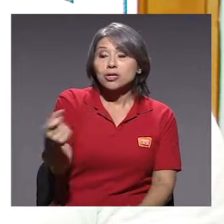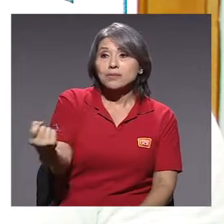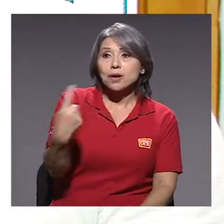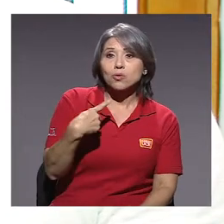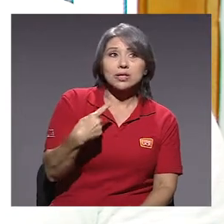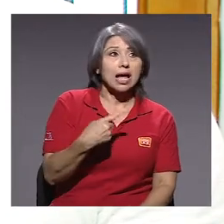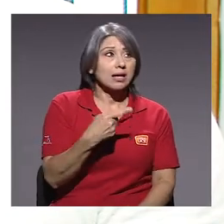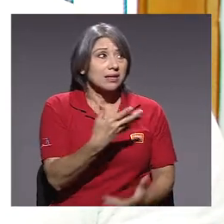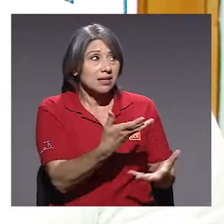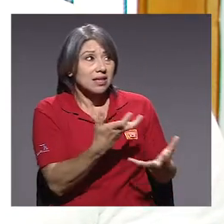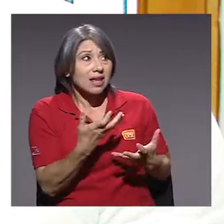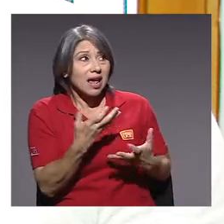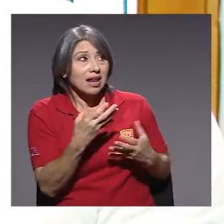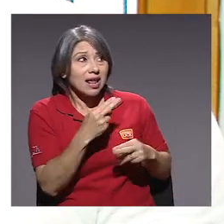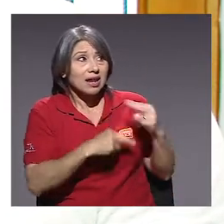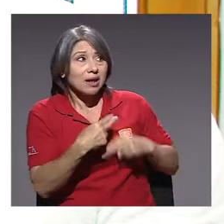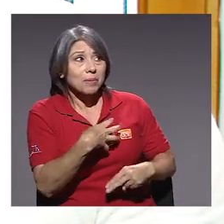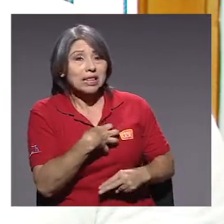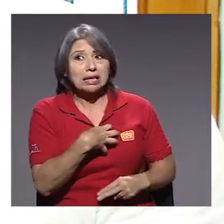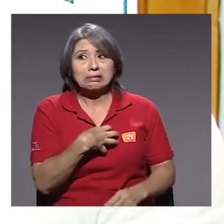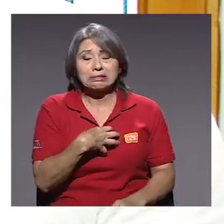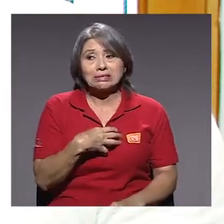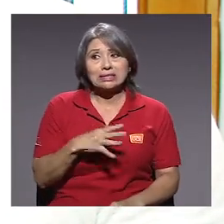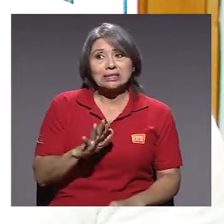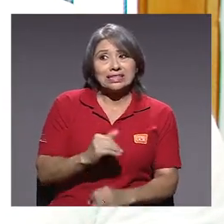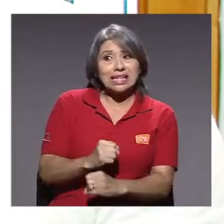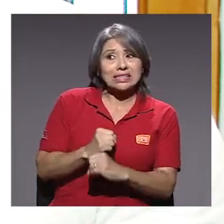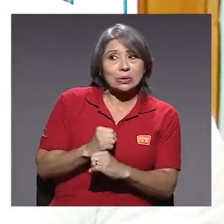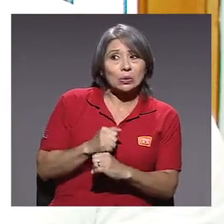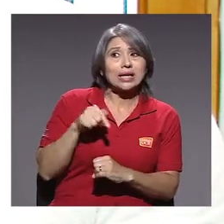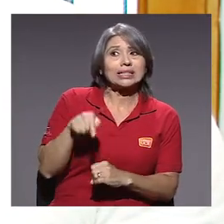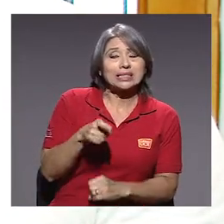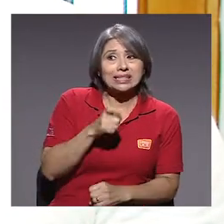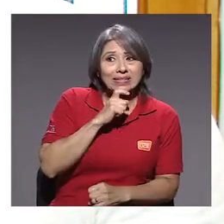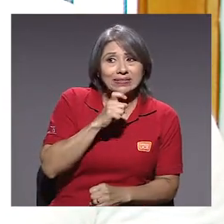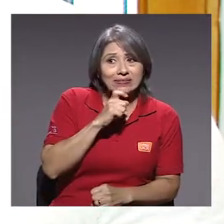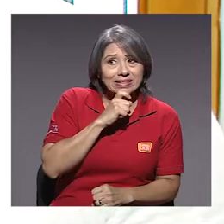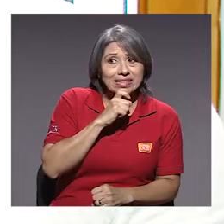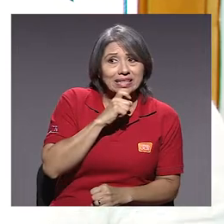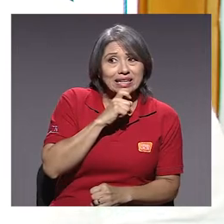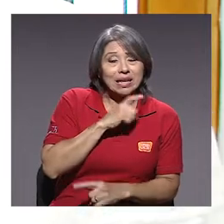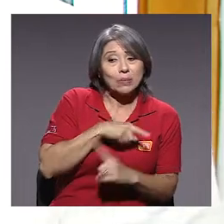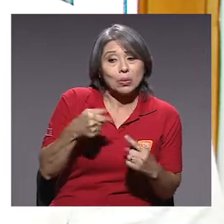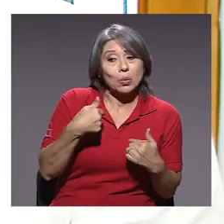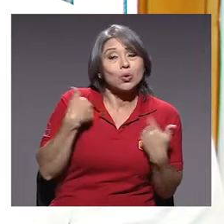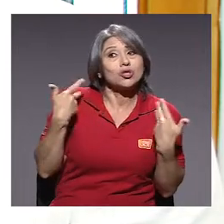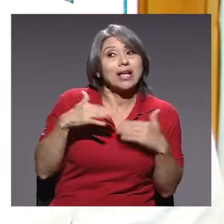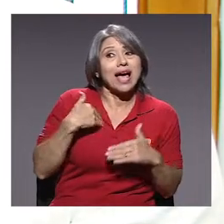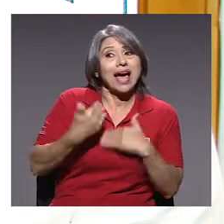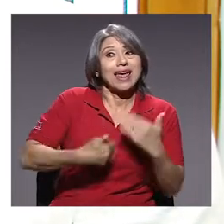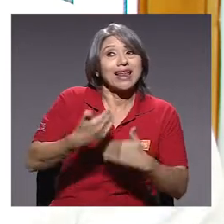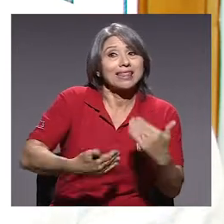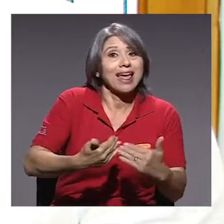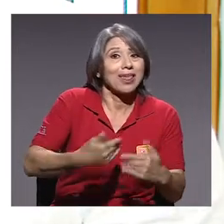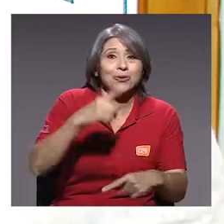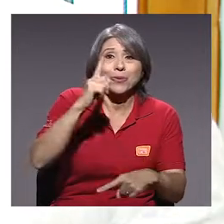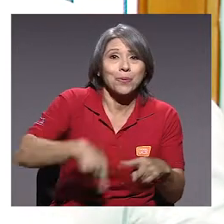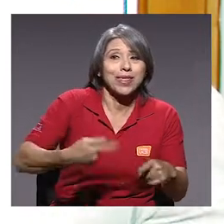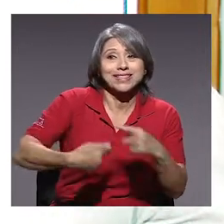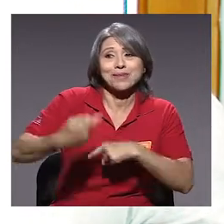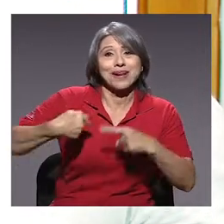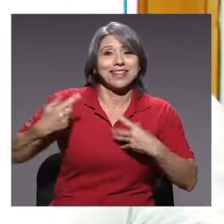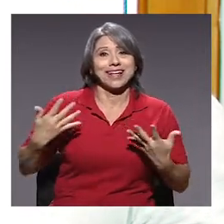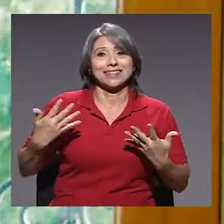emprender y yo le digo, uy, ¿estás seguro? Es un camino muy difícil, que pasa es que uno ya está tan adelantado que ya no hay